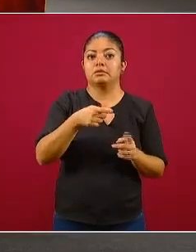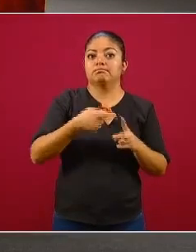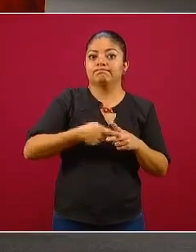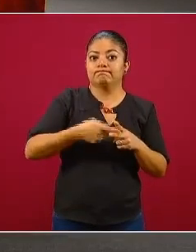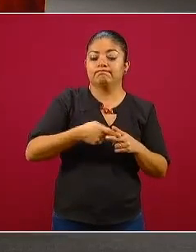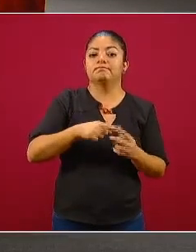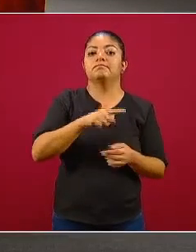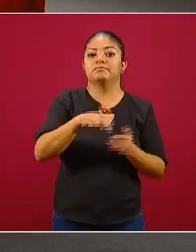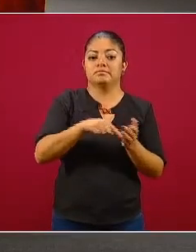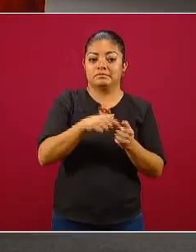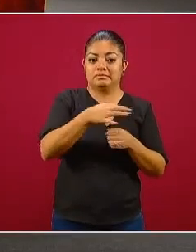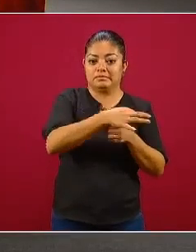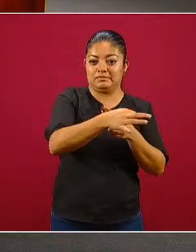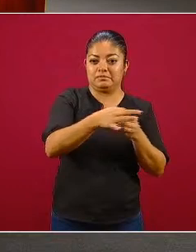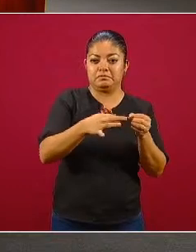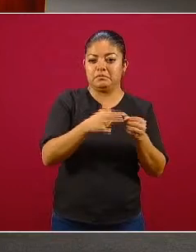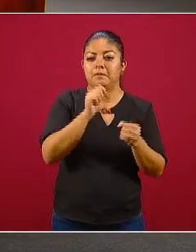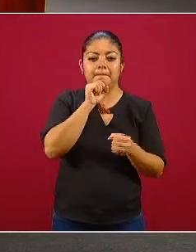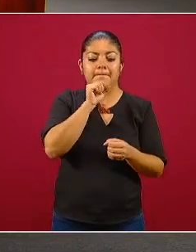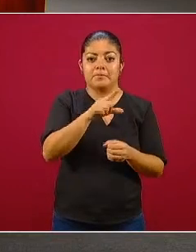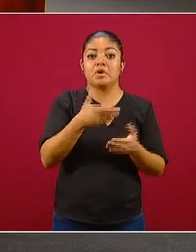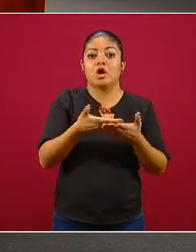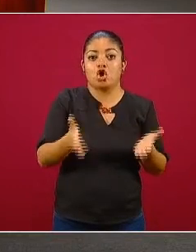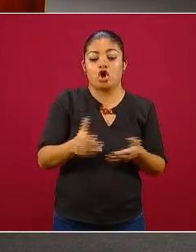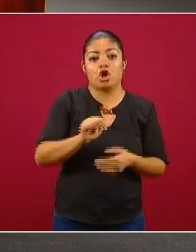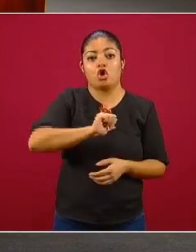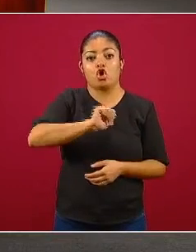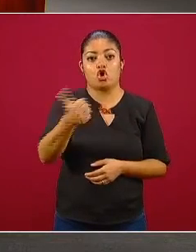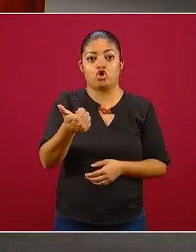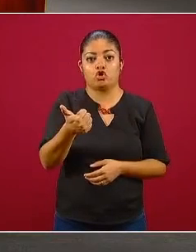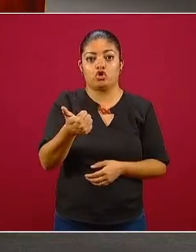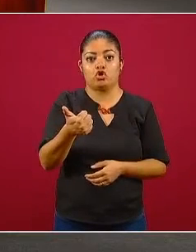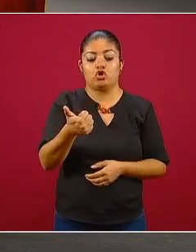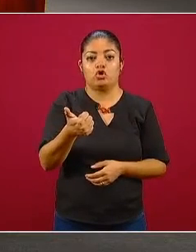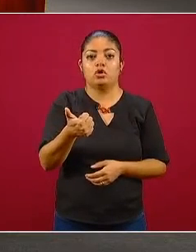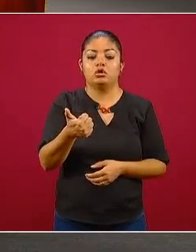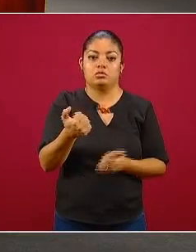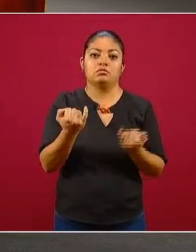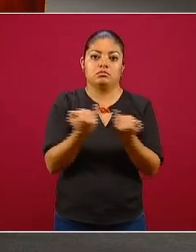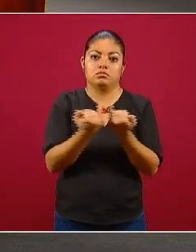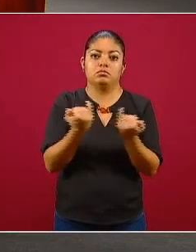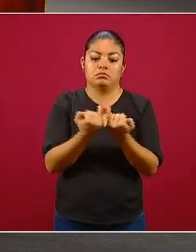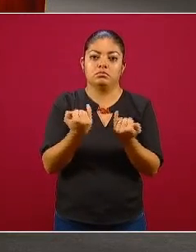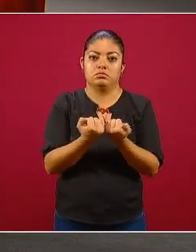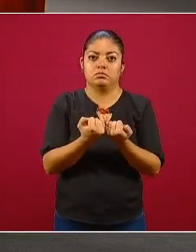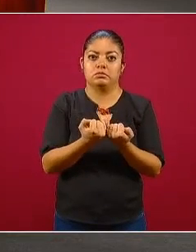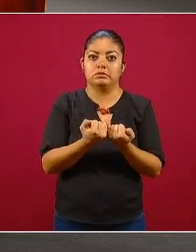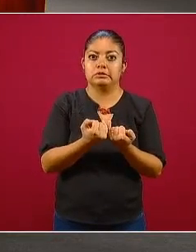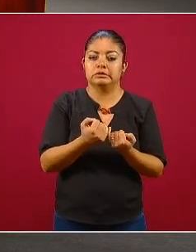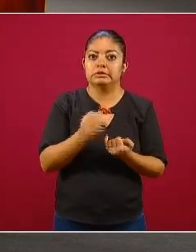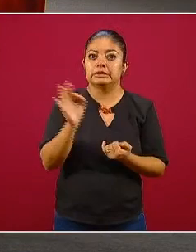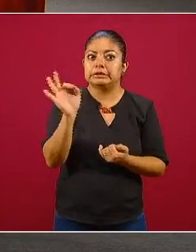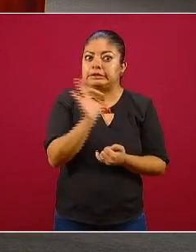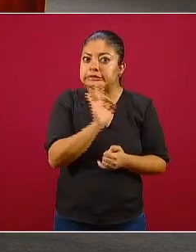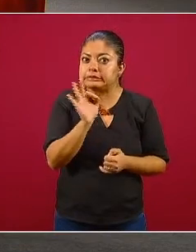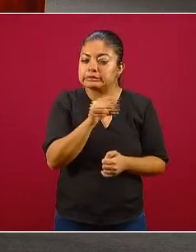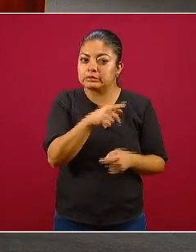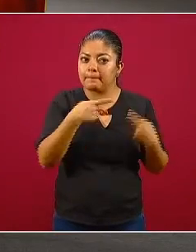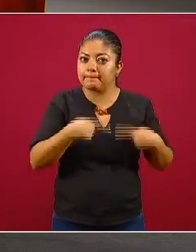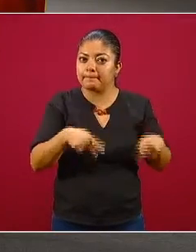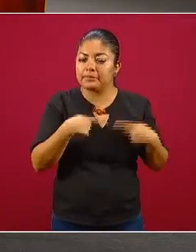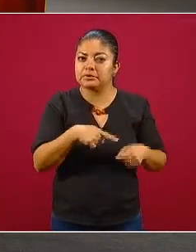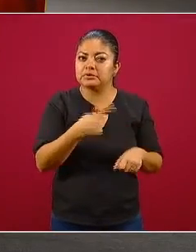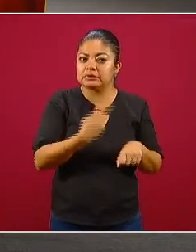el Valle de México, perdón, es la misma región, pero ahora vamos a mostrar considerando también los casos sospechosos. Hemos hablado muchas